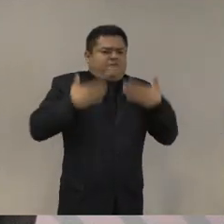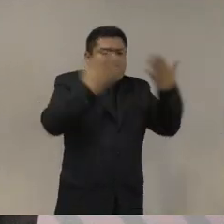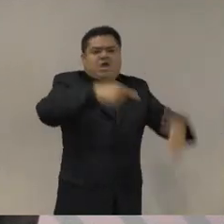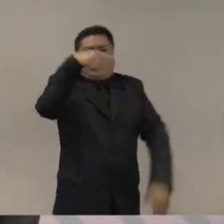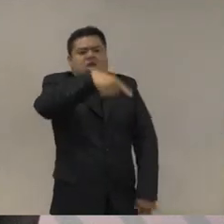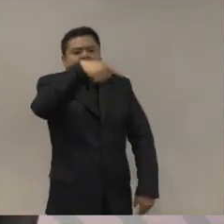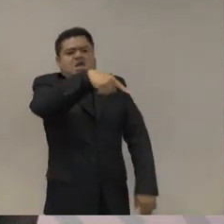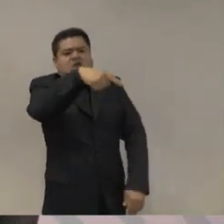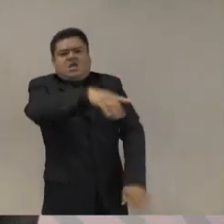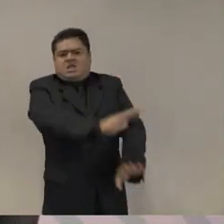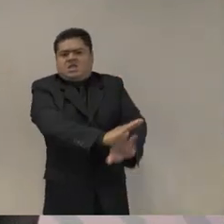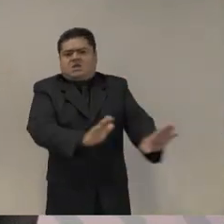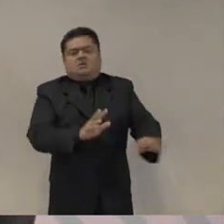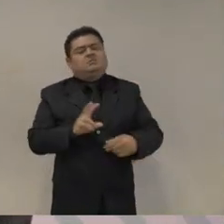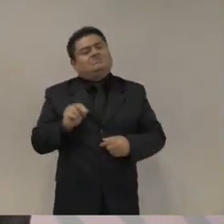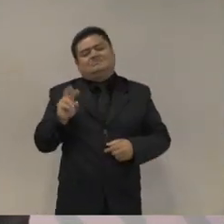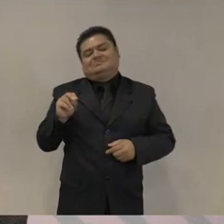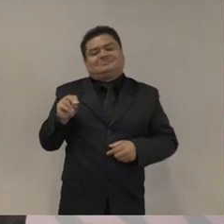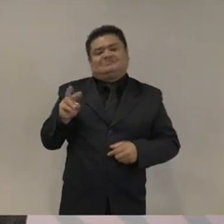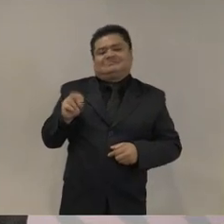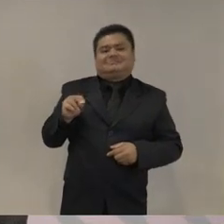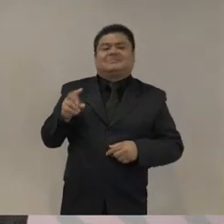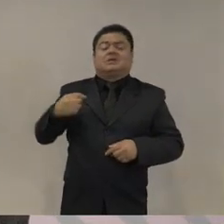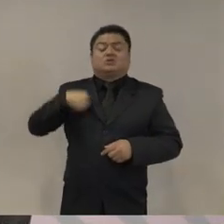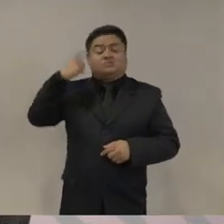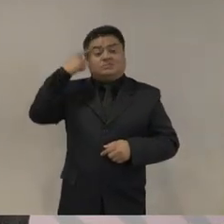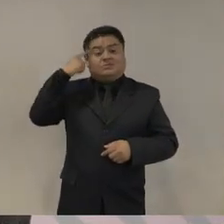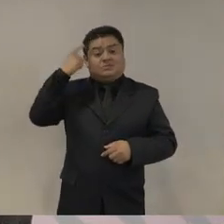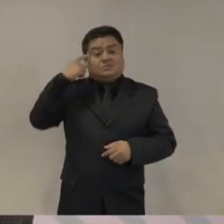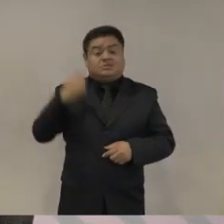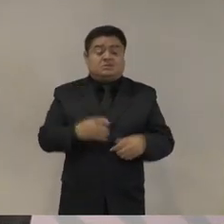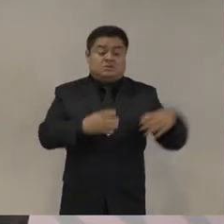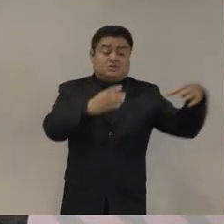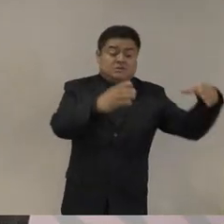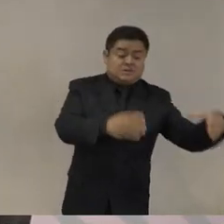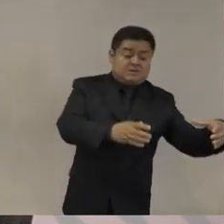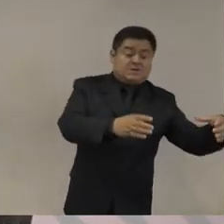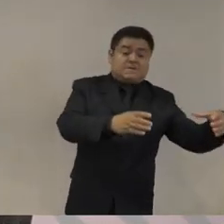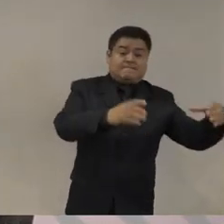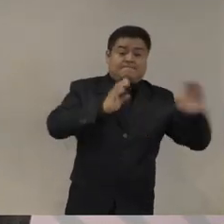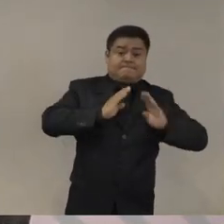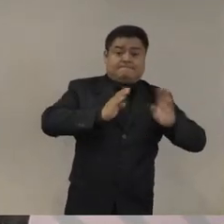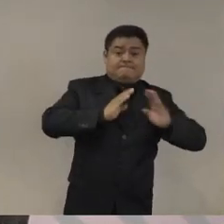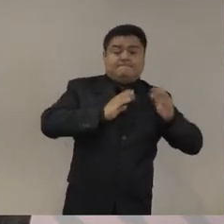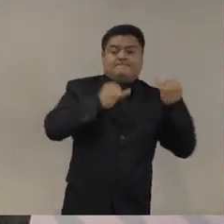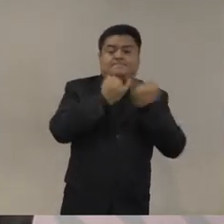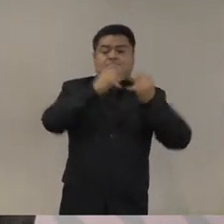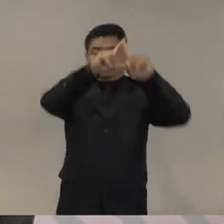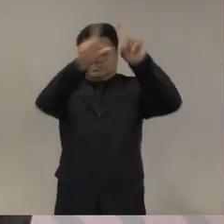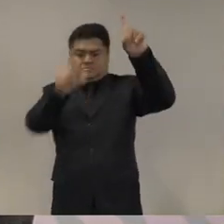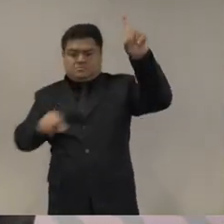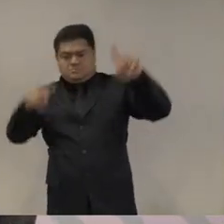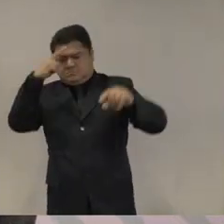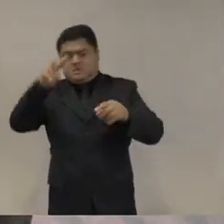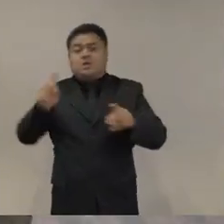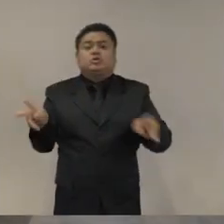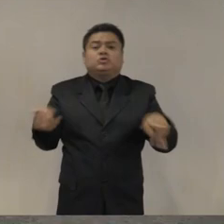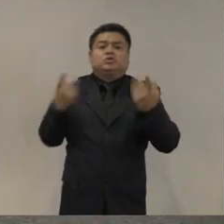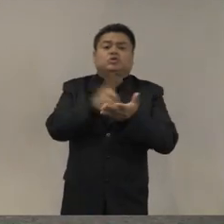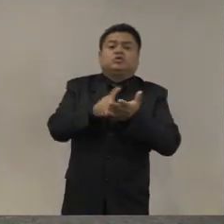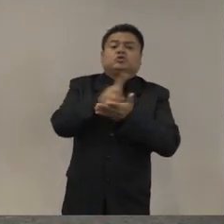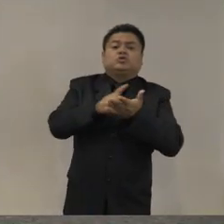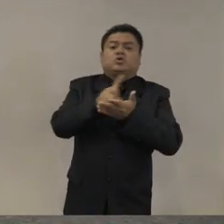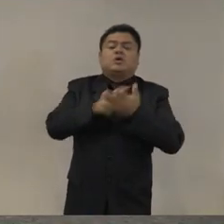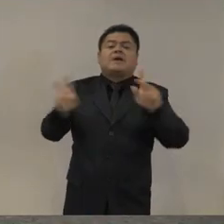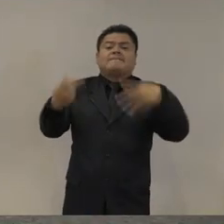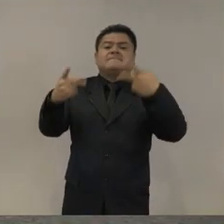mí militarización y narcoeconomía son ambos la consecuencia lógica del fracaso del estado